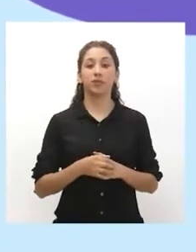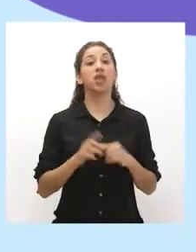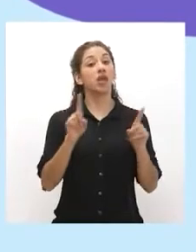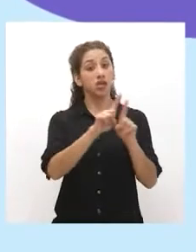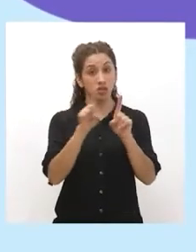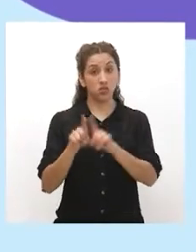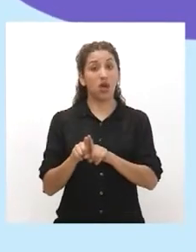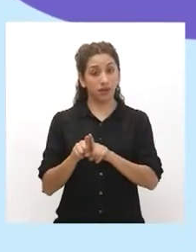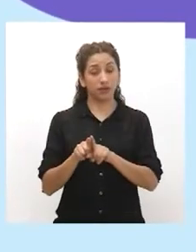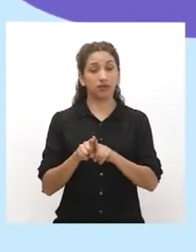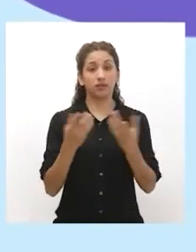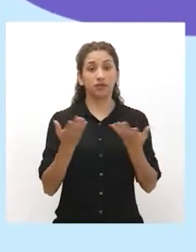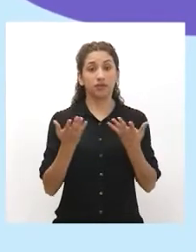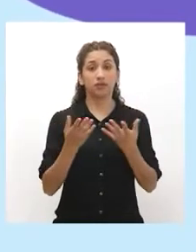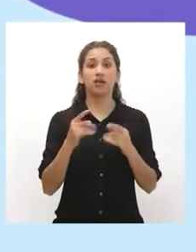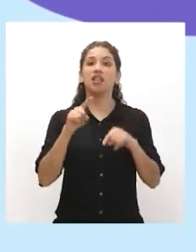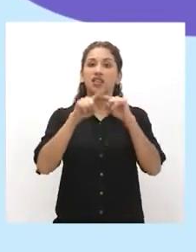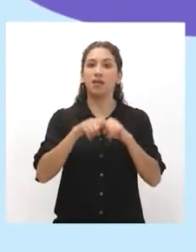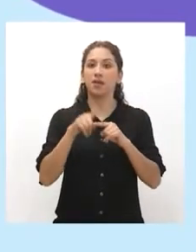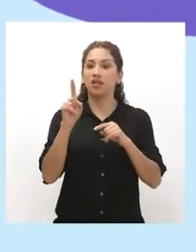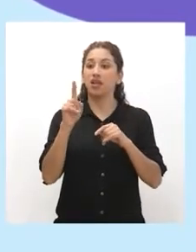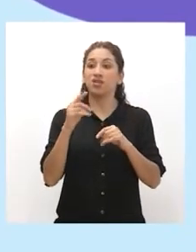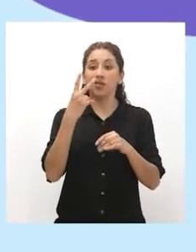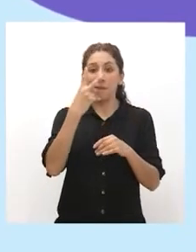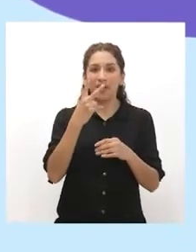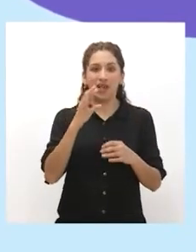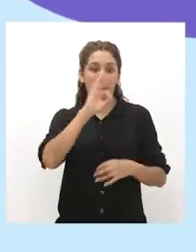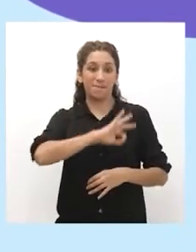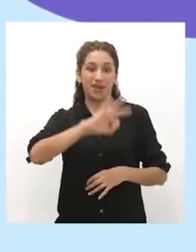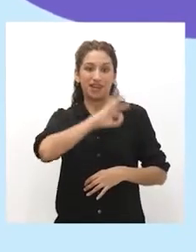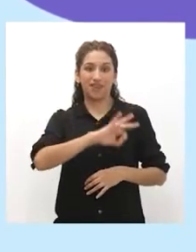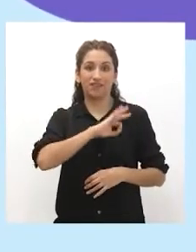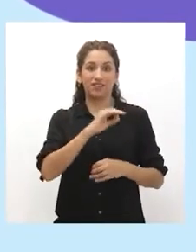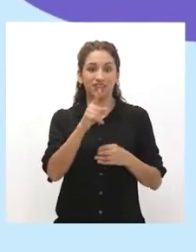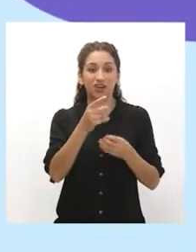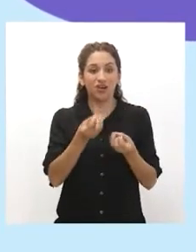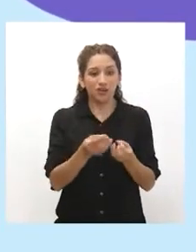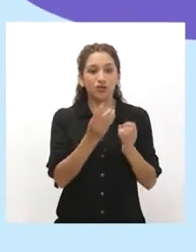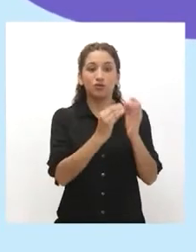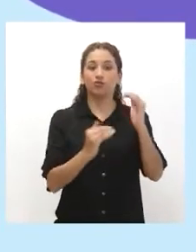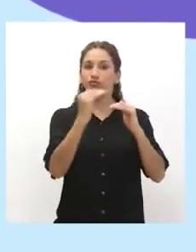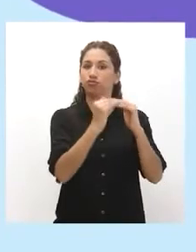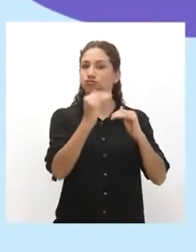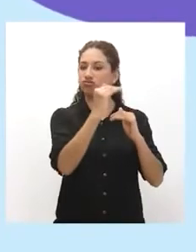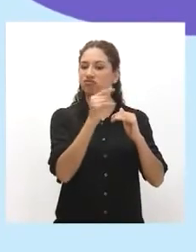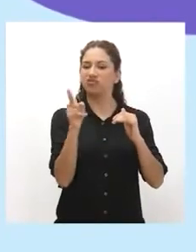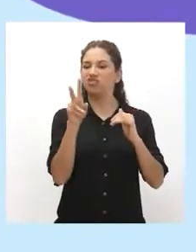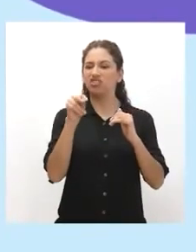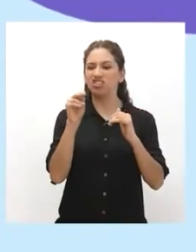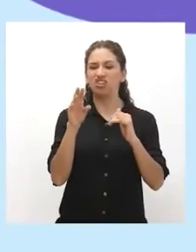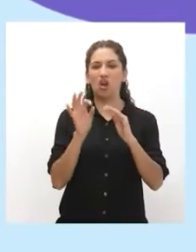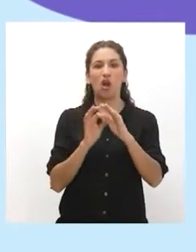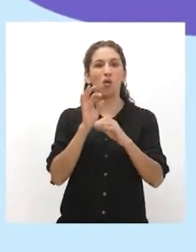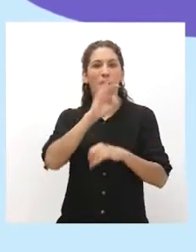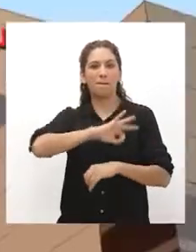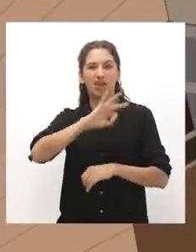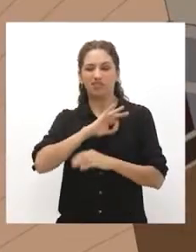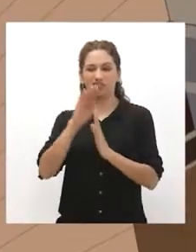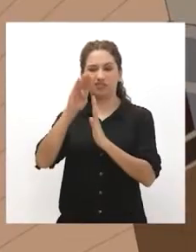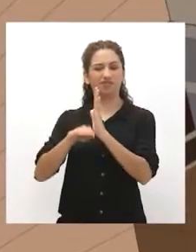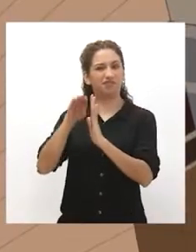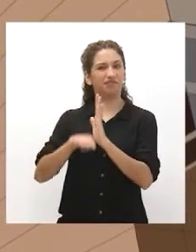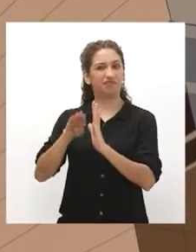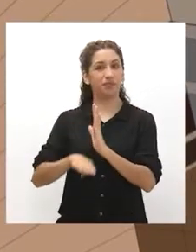Igualmente, se manifiesta en los ascensos o beneficios que se otorgan a ciertas personas, y no a otras a quienes se discrimina